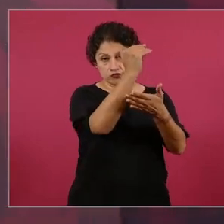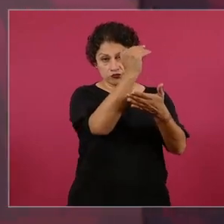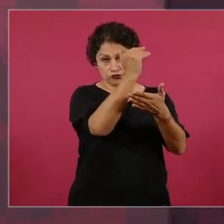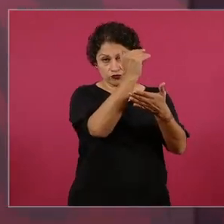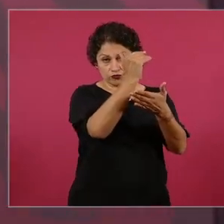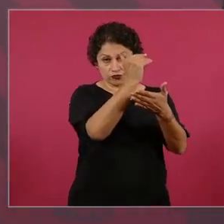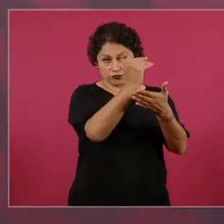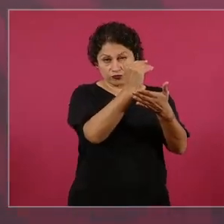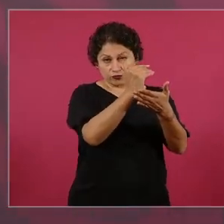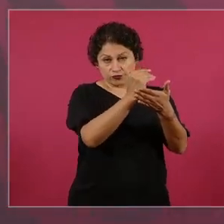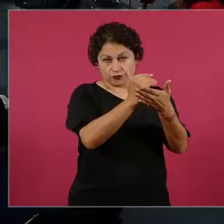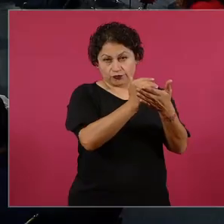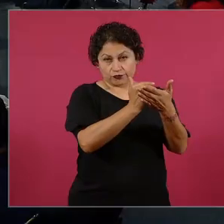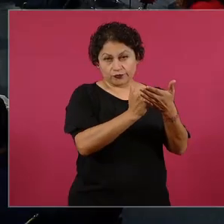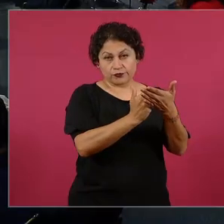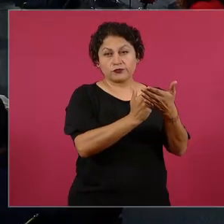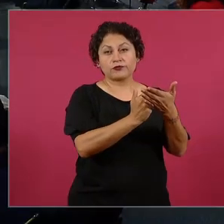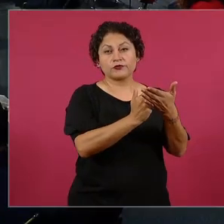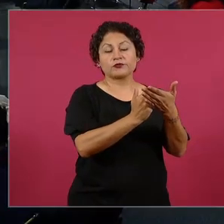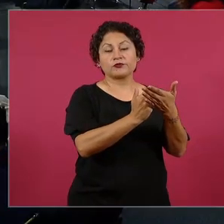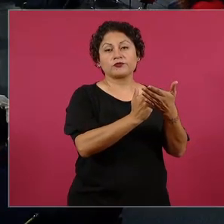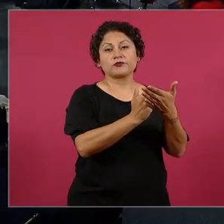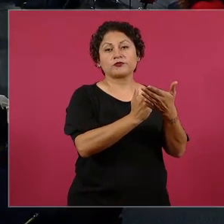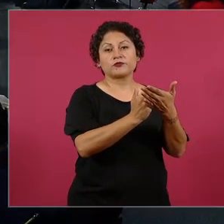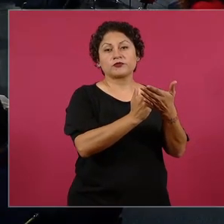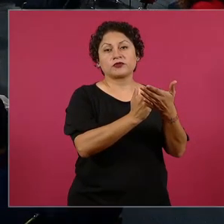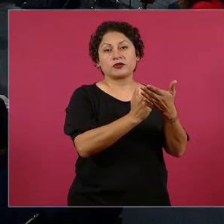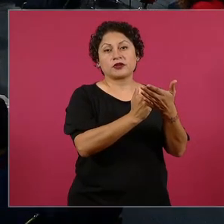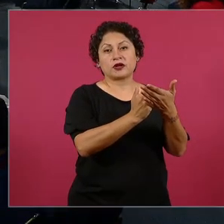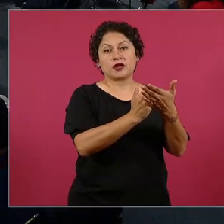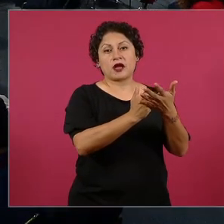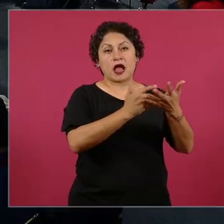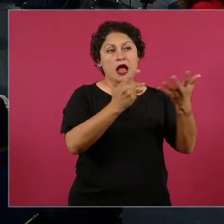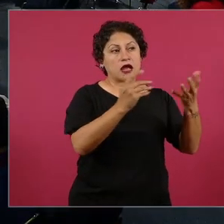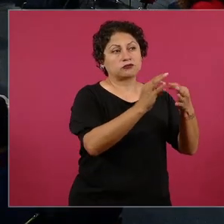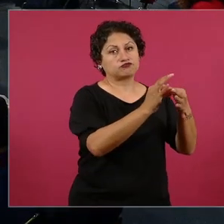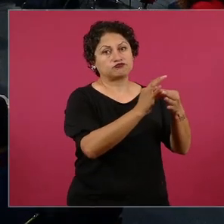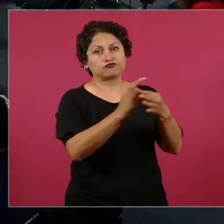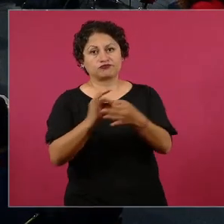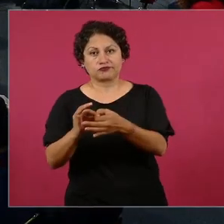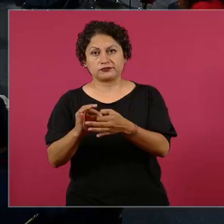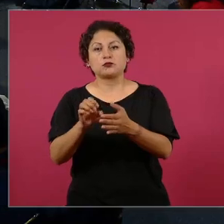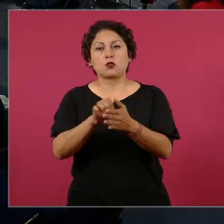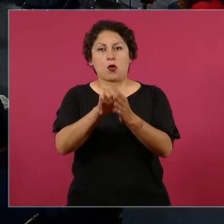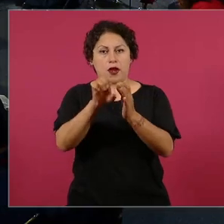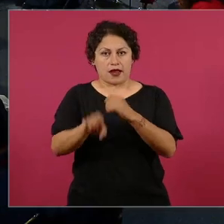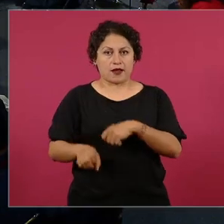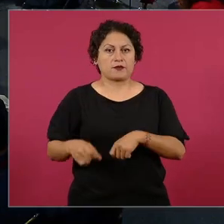como dicen los conservadores, que la ley es la ley.